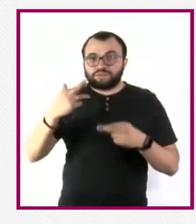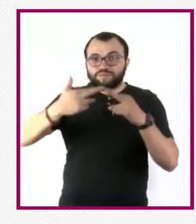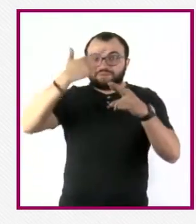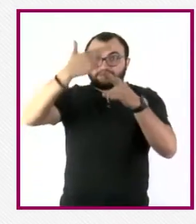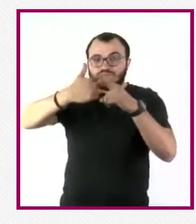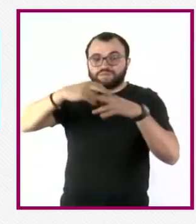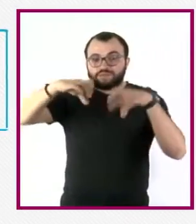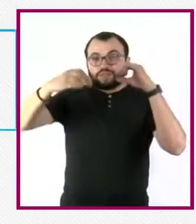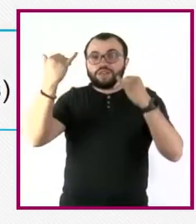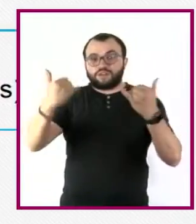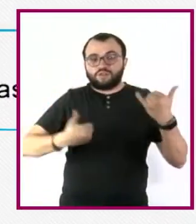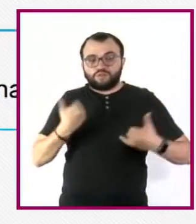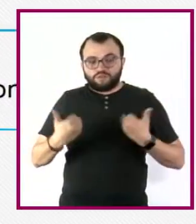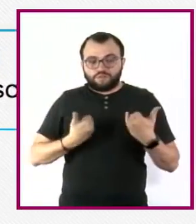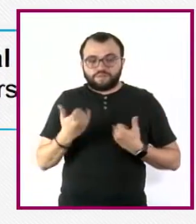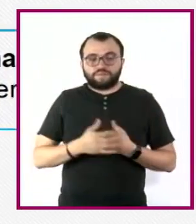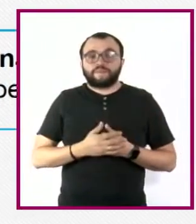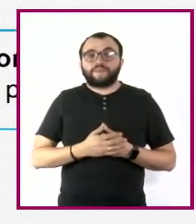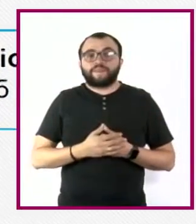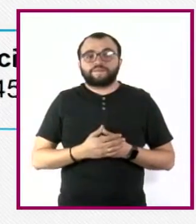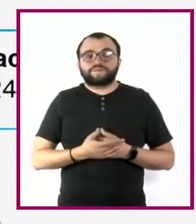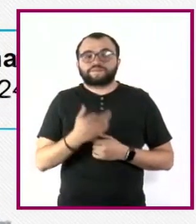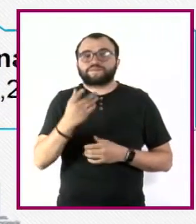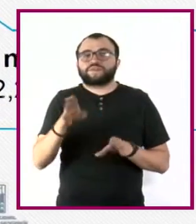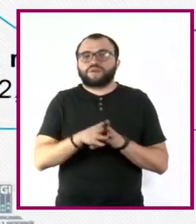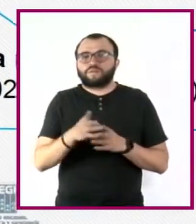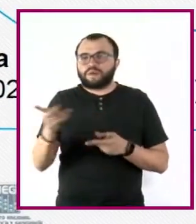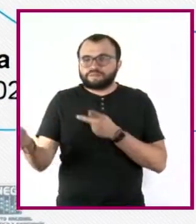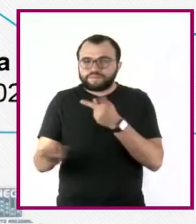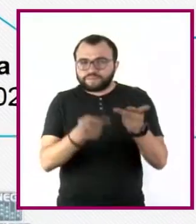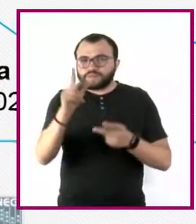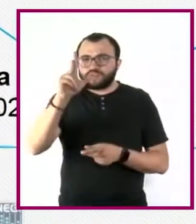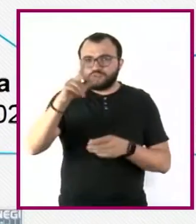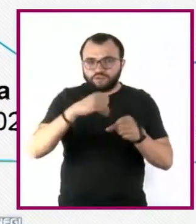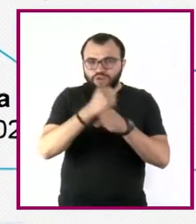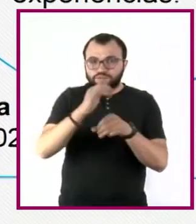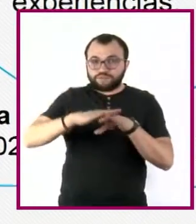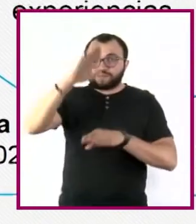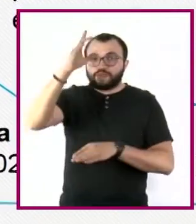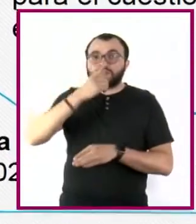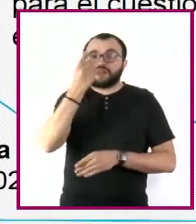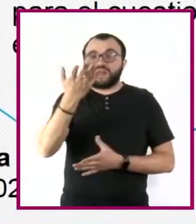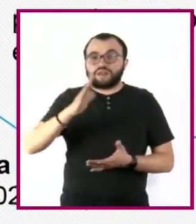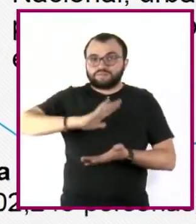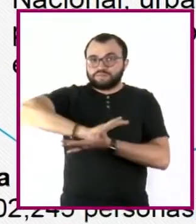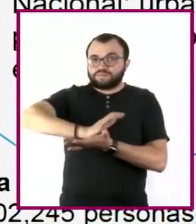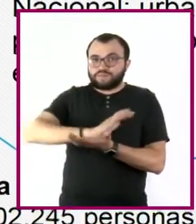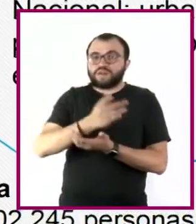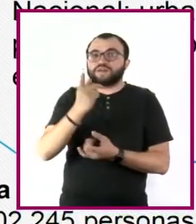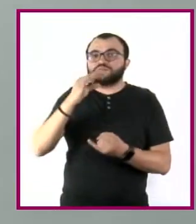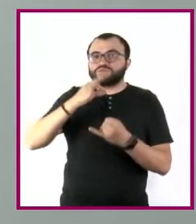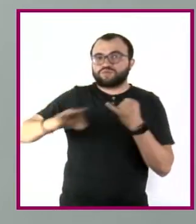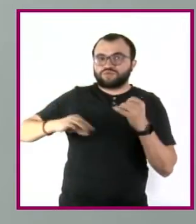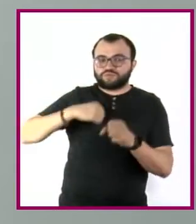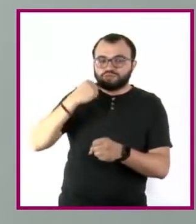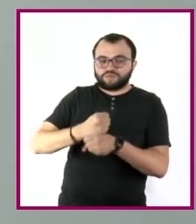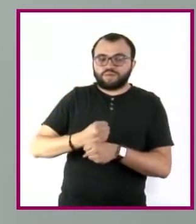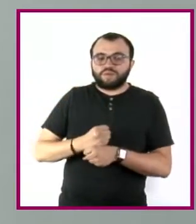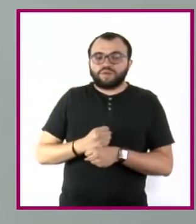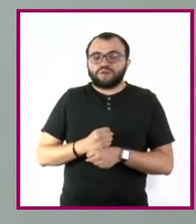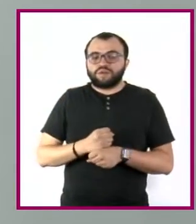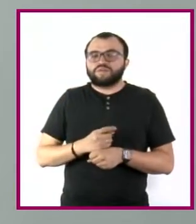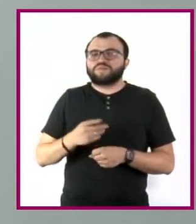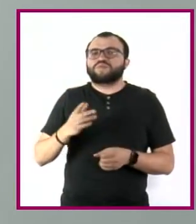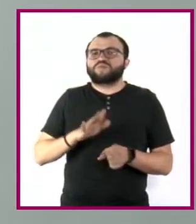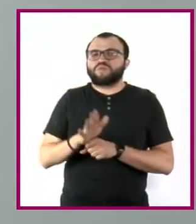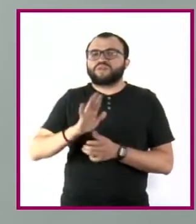jóvenes. Alrededor del 20% de los encuestados de 18 años y más declararon haber sido discriminados en el último año. Como motivo de